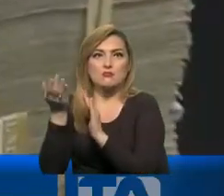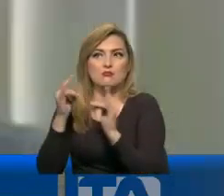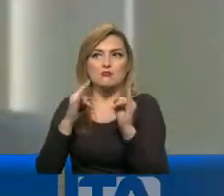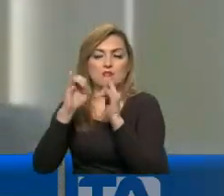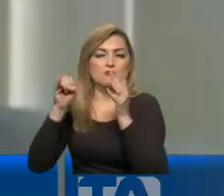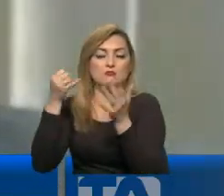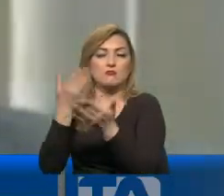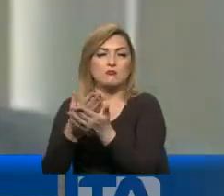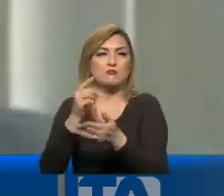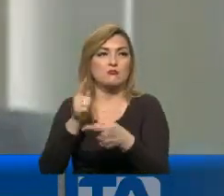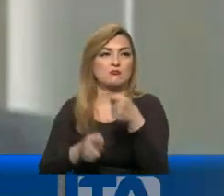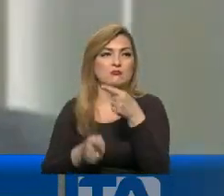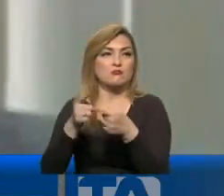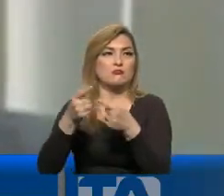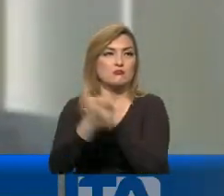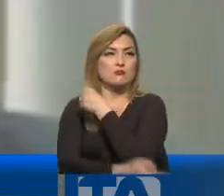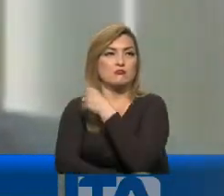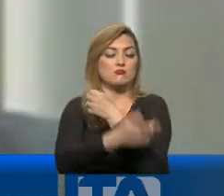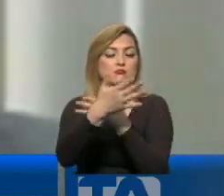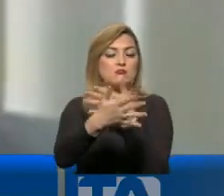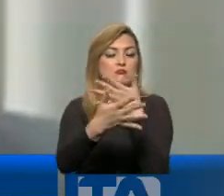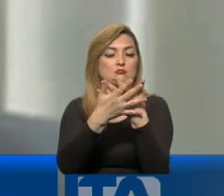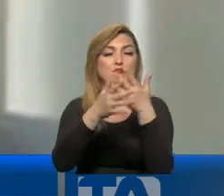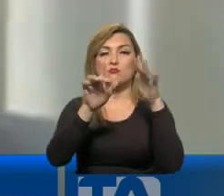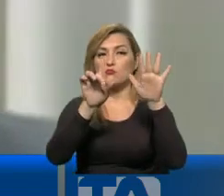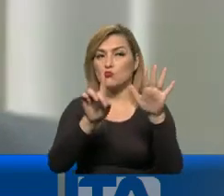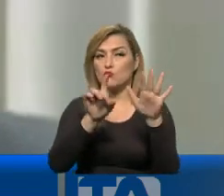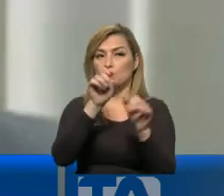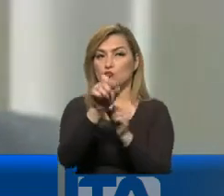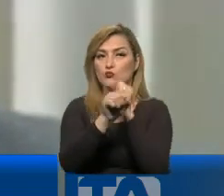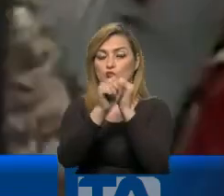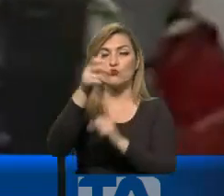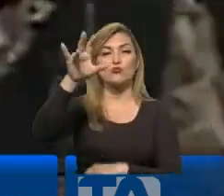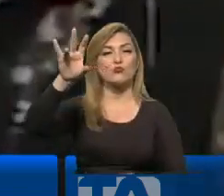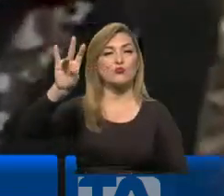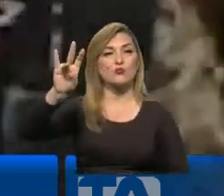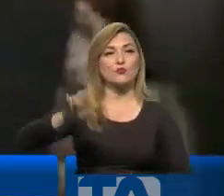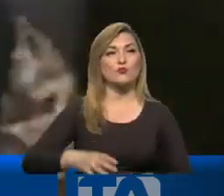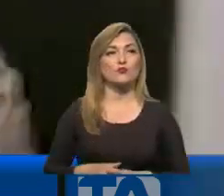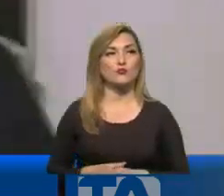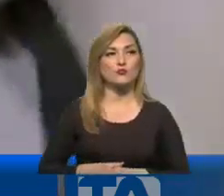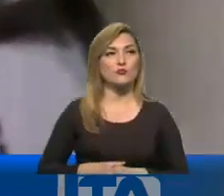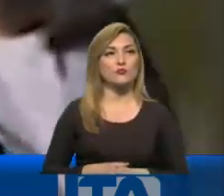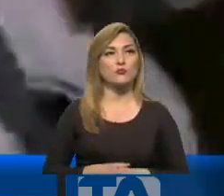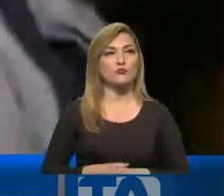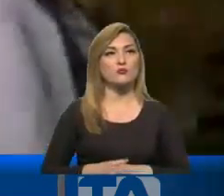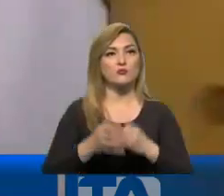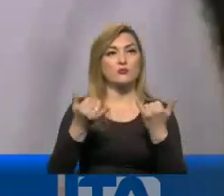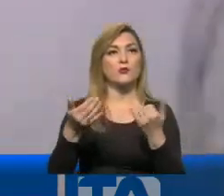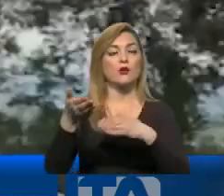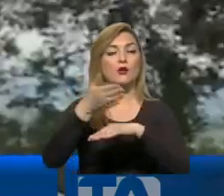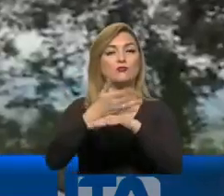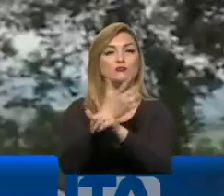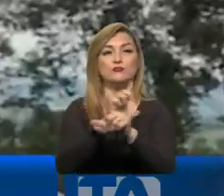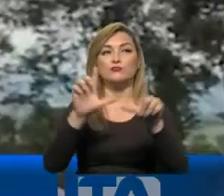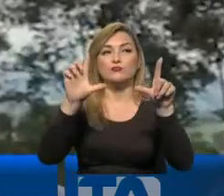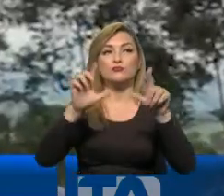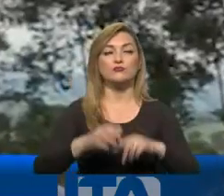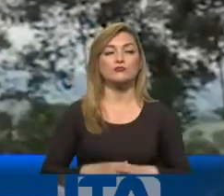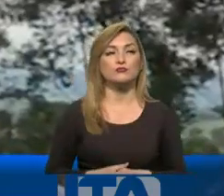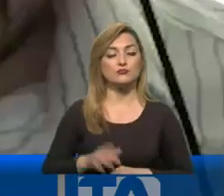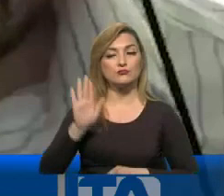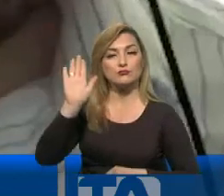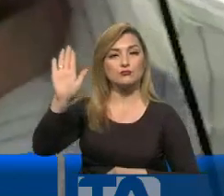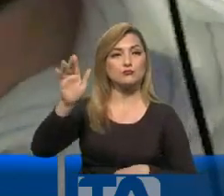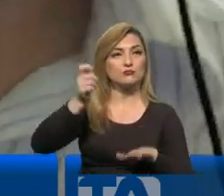patrimonio. Calvo Piña fue sentenciado a seis años de prisión en 2017, pero a la fecha goza de prelibertad. Pablo